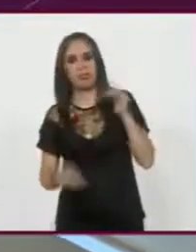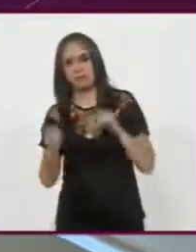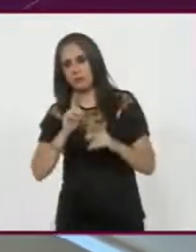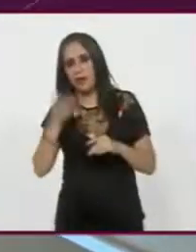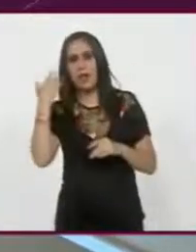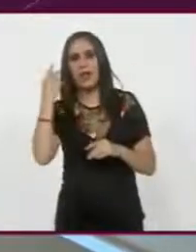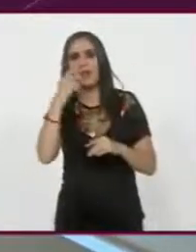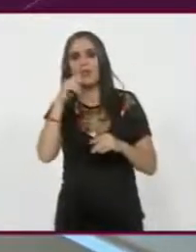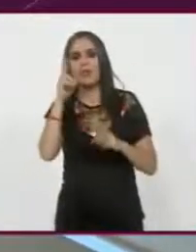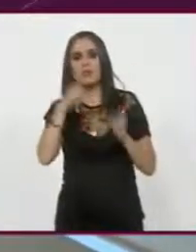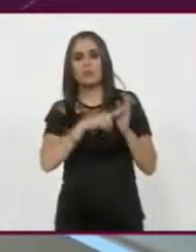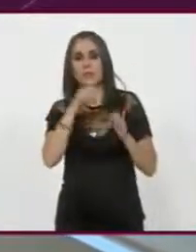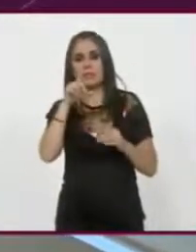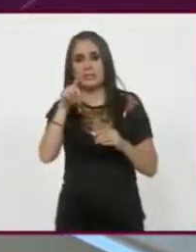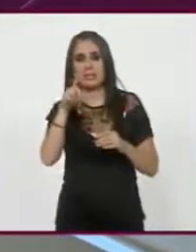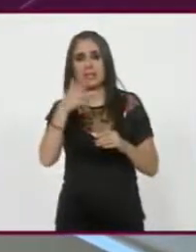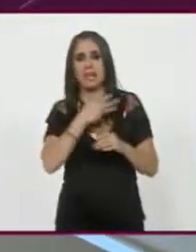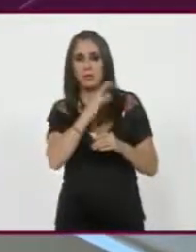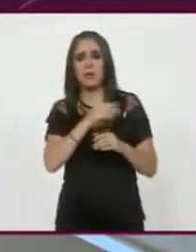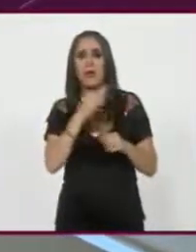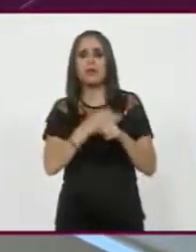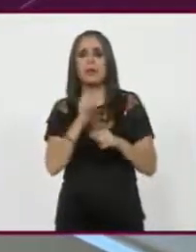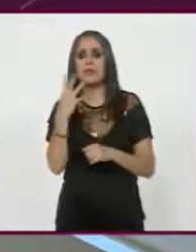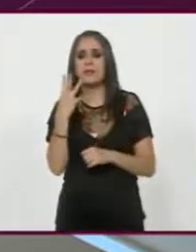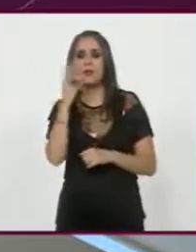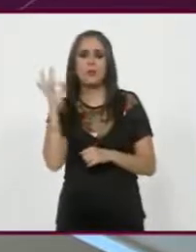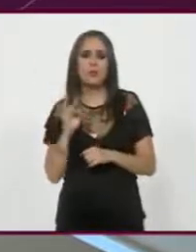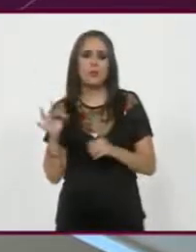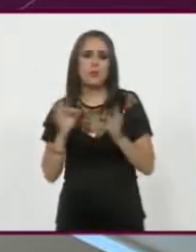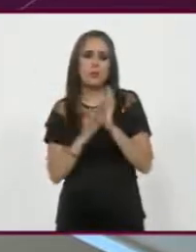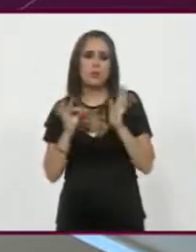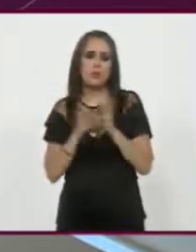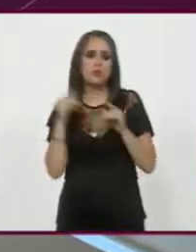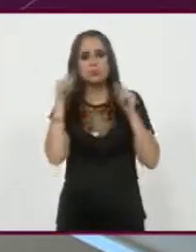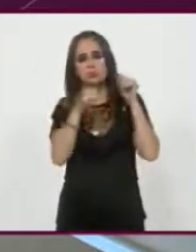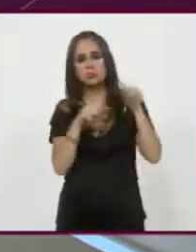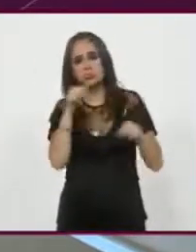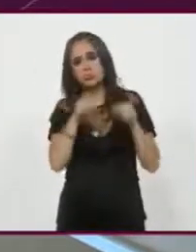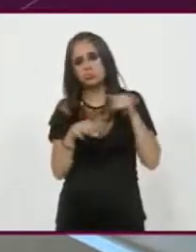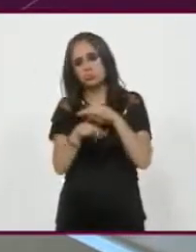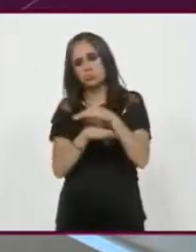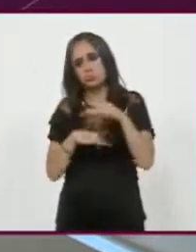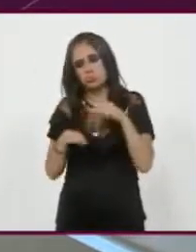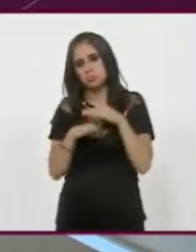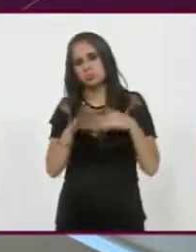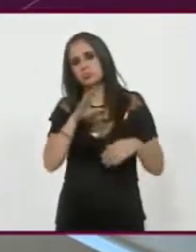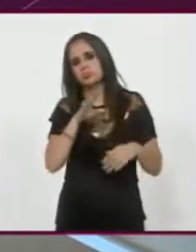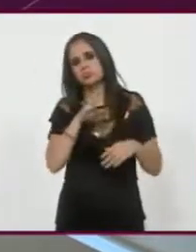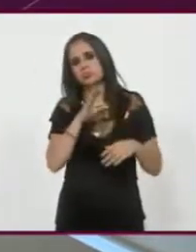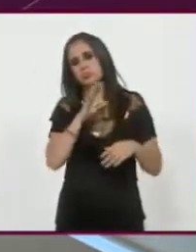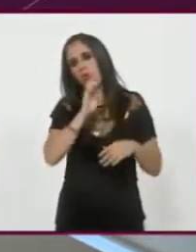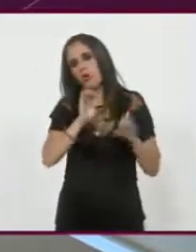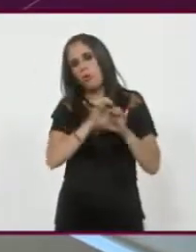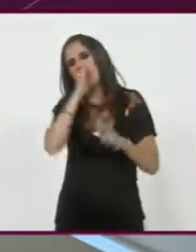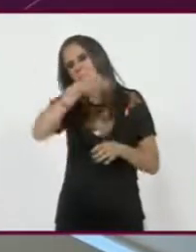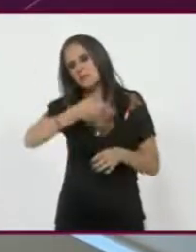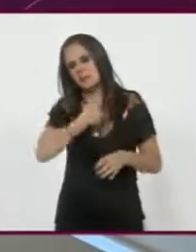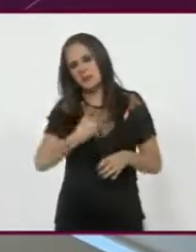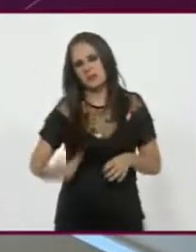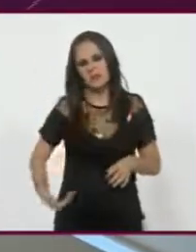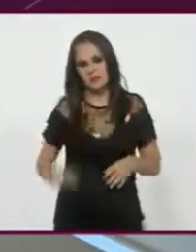que llegó a 15 puntos, llegó con 24 puntos. A la elección. Que no es el óptimo, ¿no? Sí. Pero seguramente subió, ¿no?